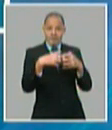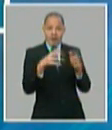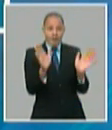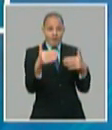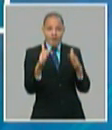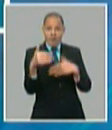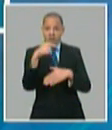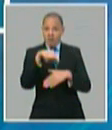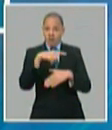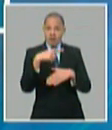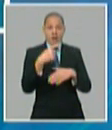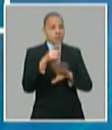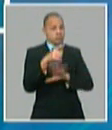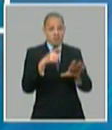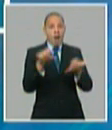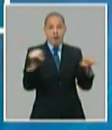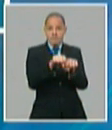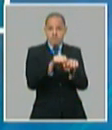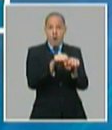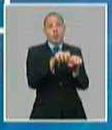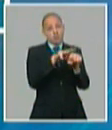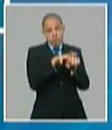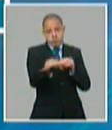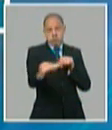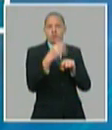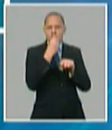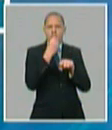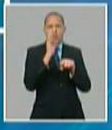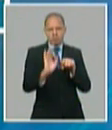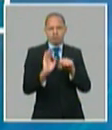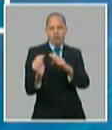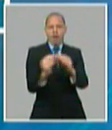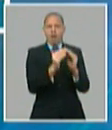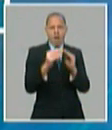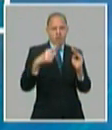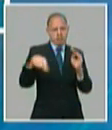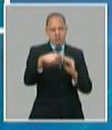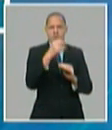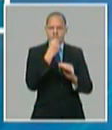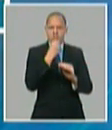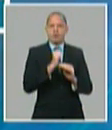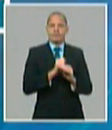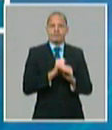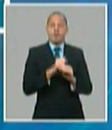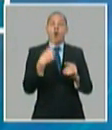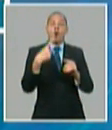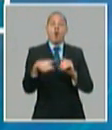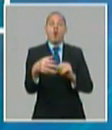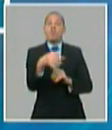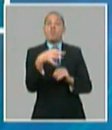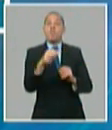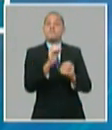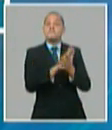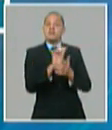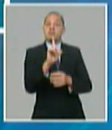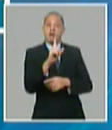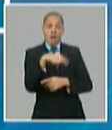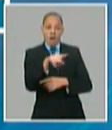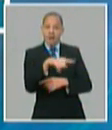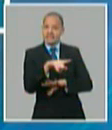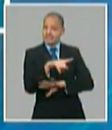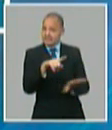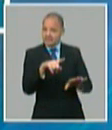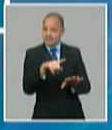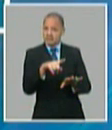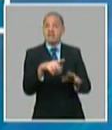MW y la unidad 6 de 100 MW de Mariel recordemos que la